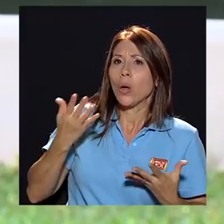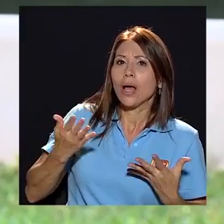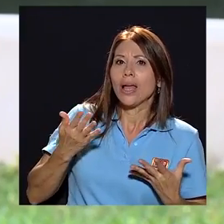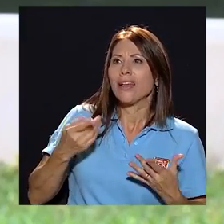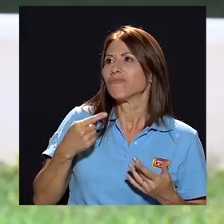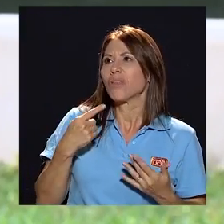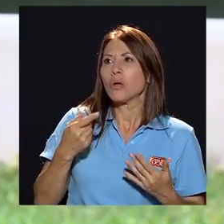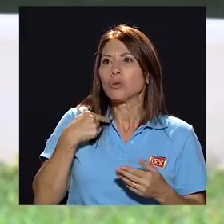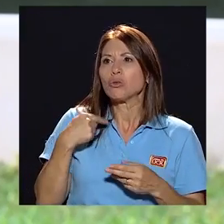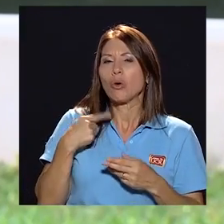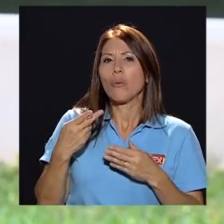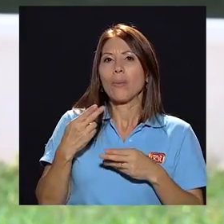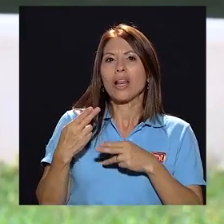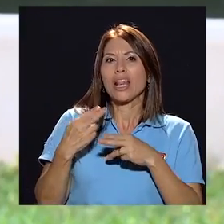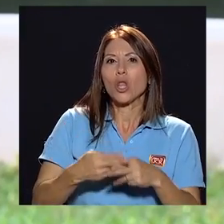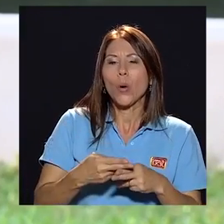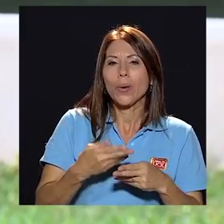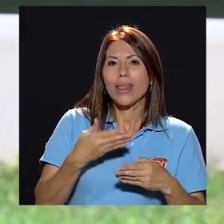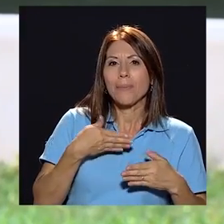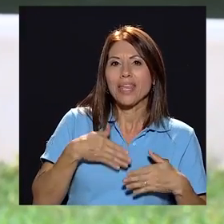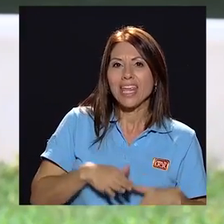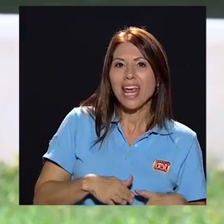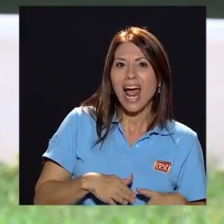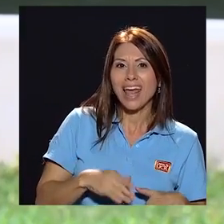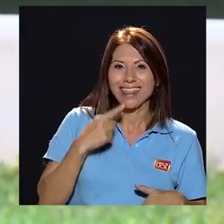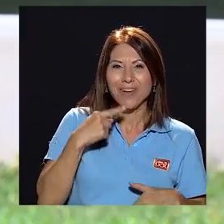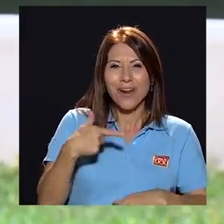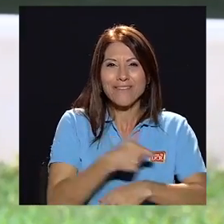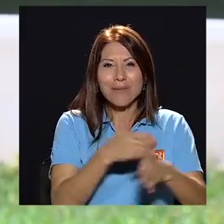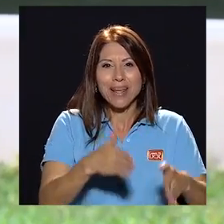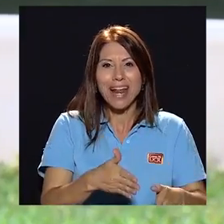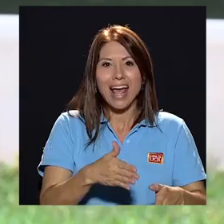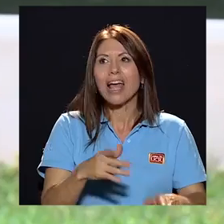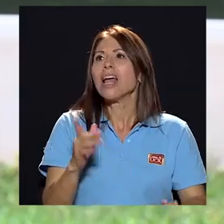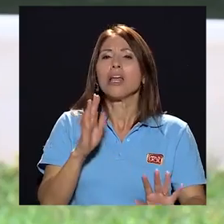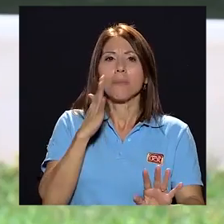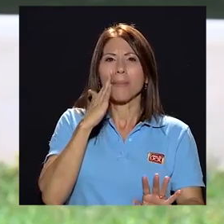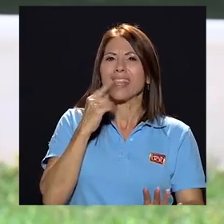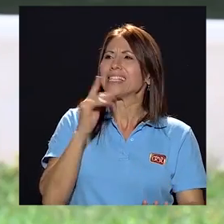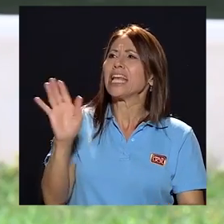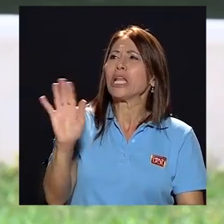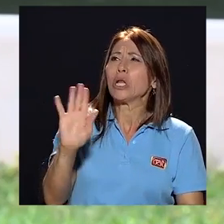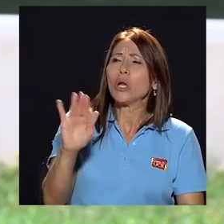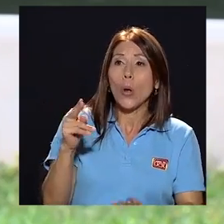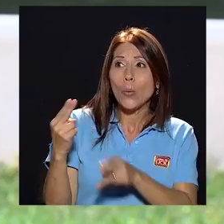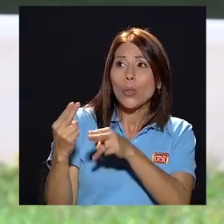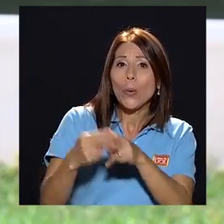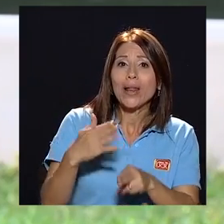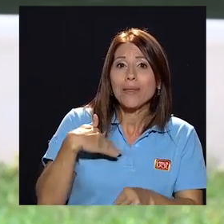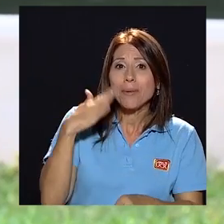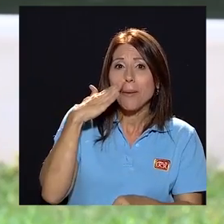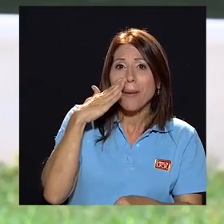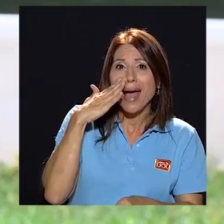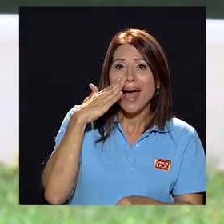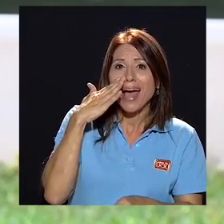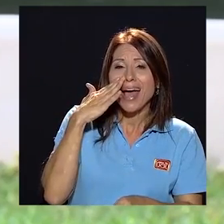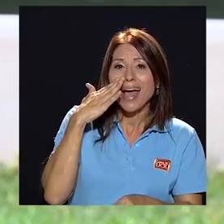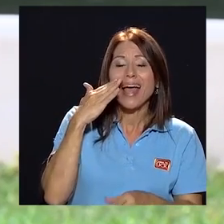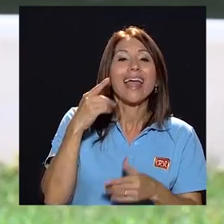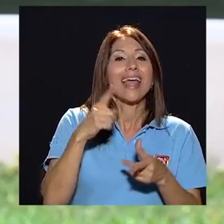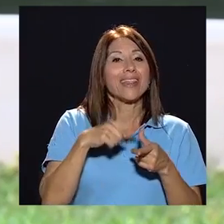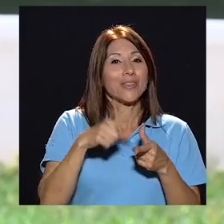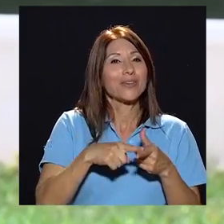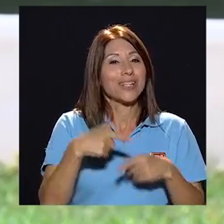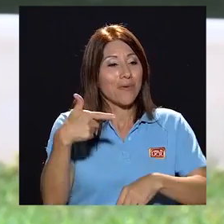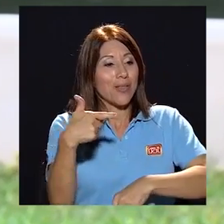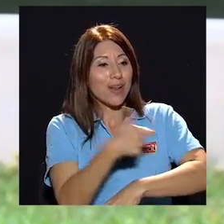ella le dijo voy a ponerle el nombre de mi hija y le dice Mami, no, no, un momentito póngale el de mi mamá Doinina entonces cuando